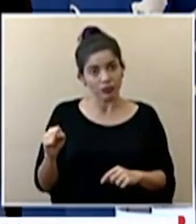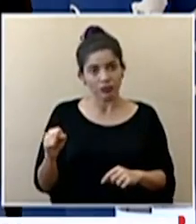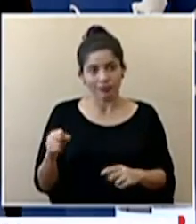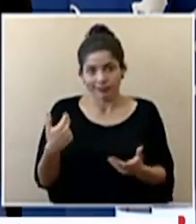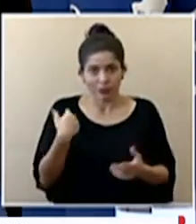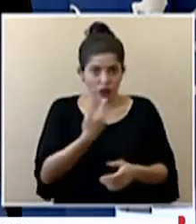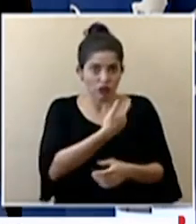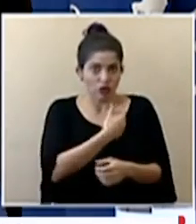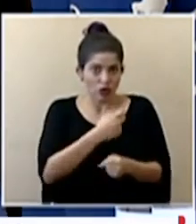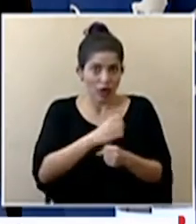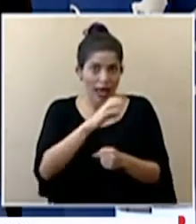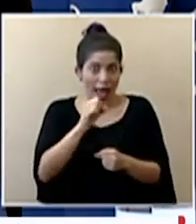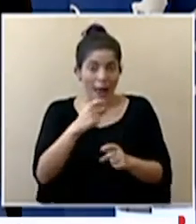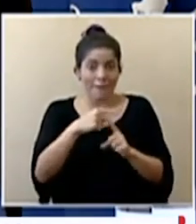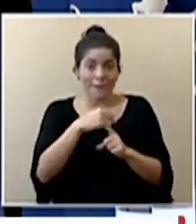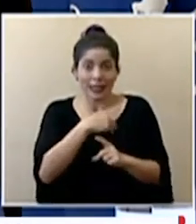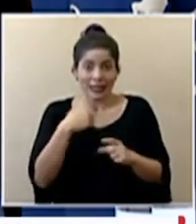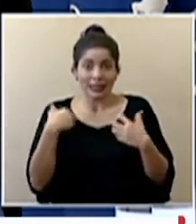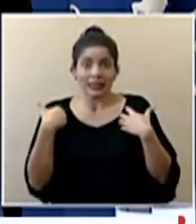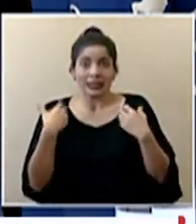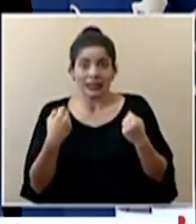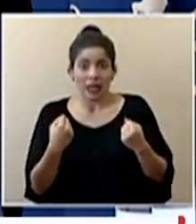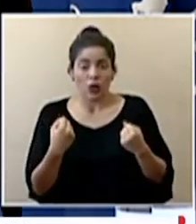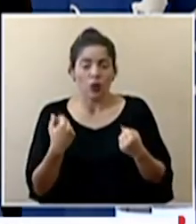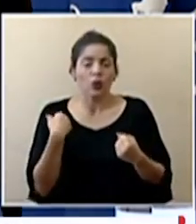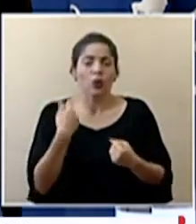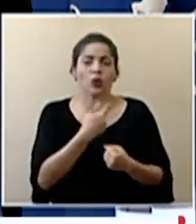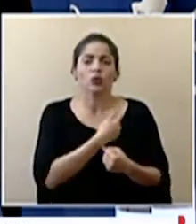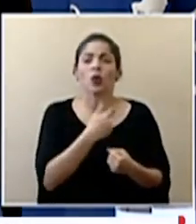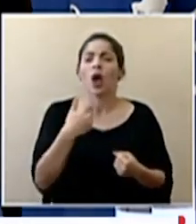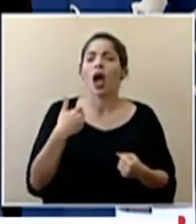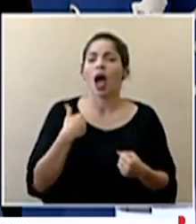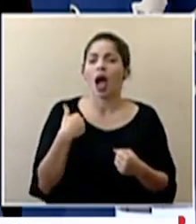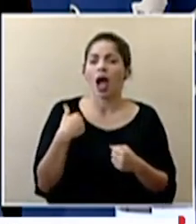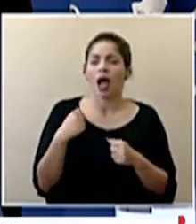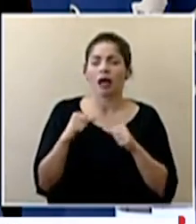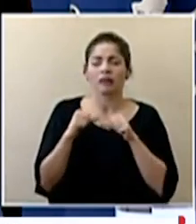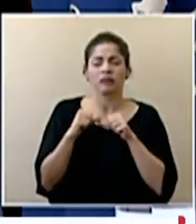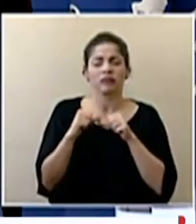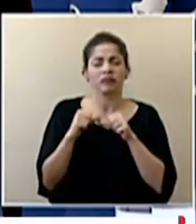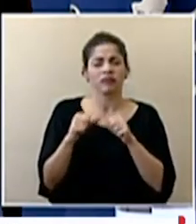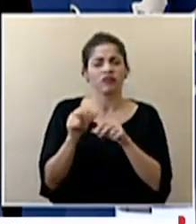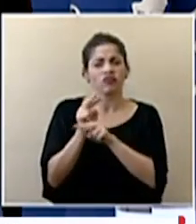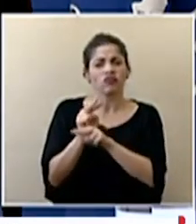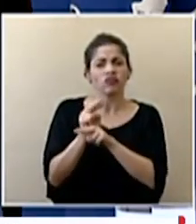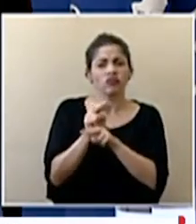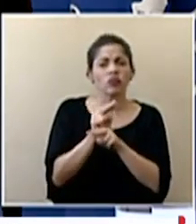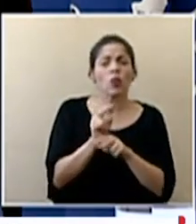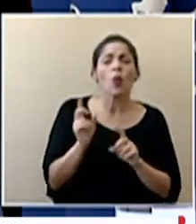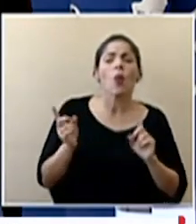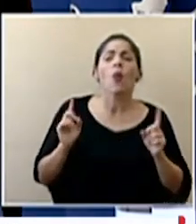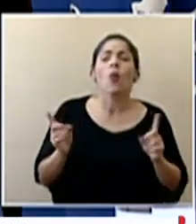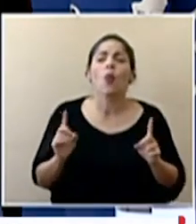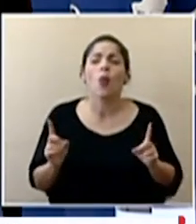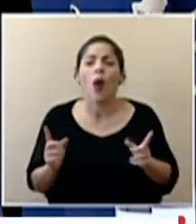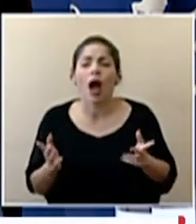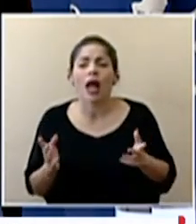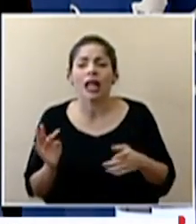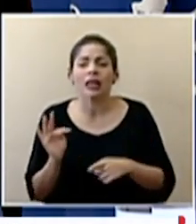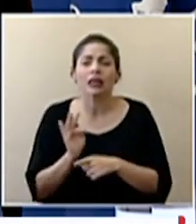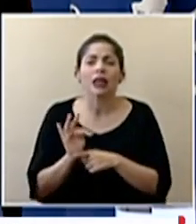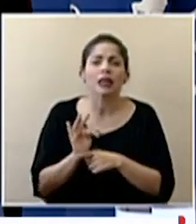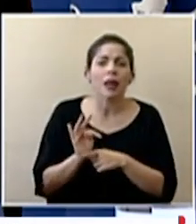nosotros en la caja como el Ministerio de Salud hay una hay una vigilancia permanente de cuáles son los